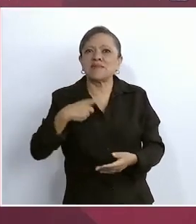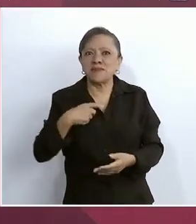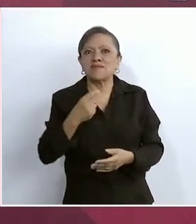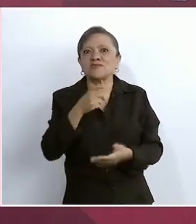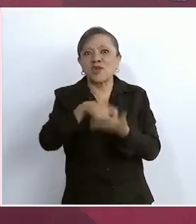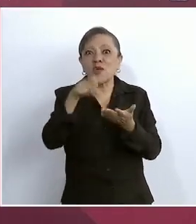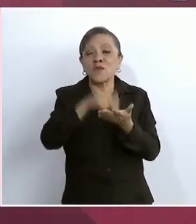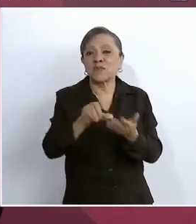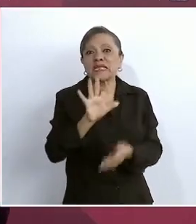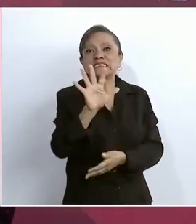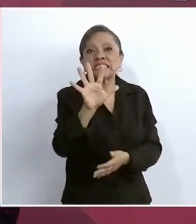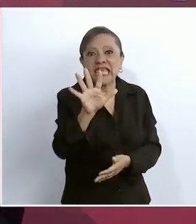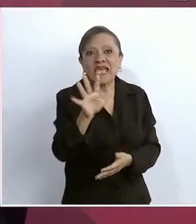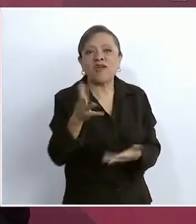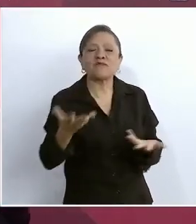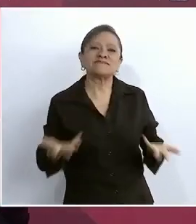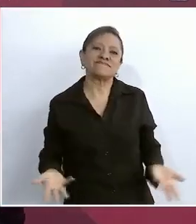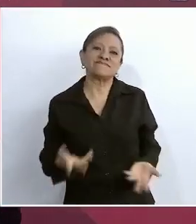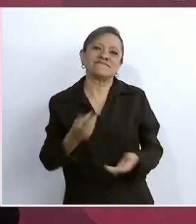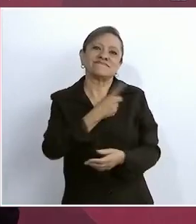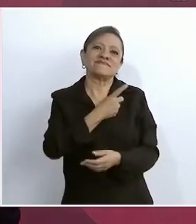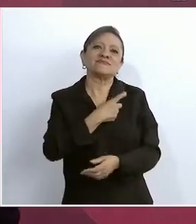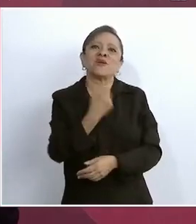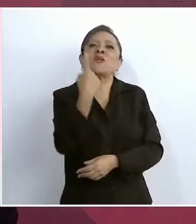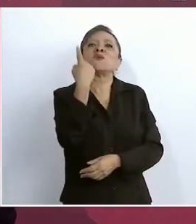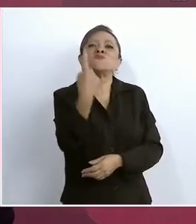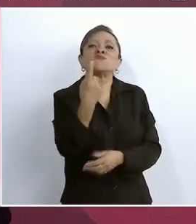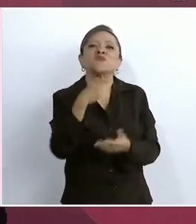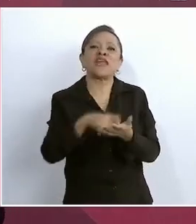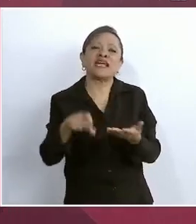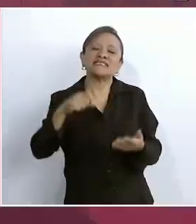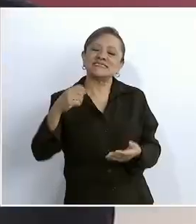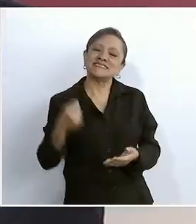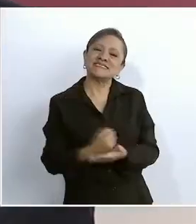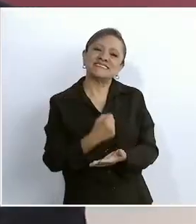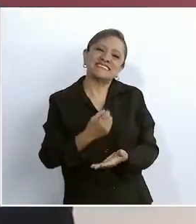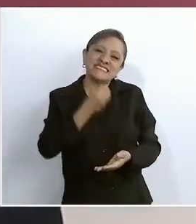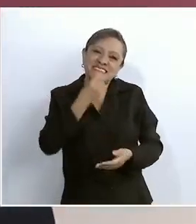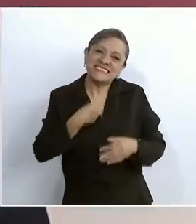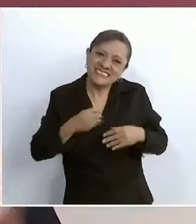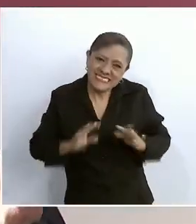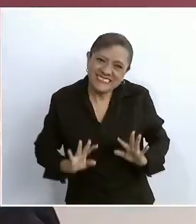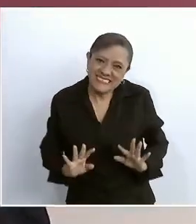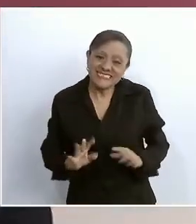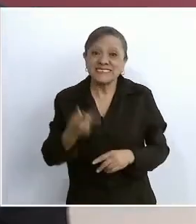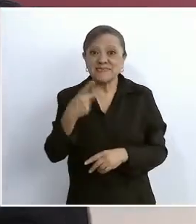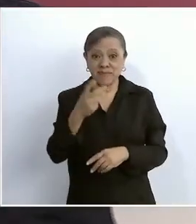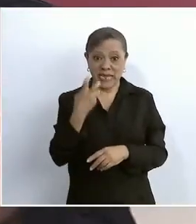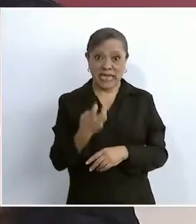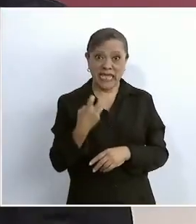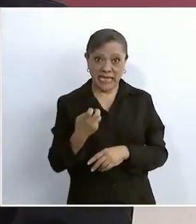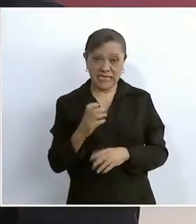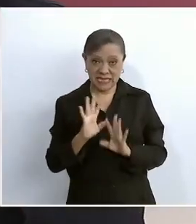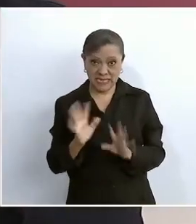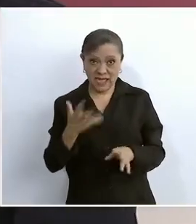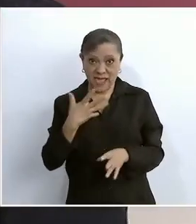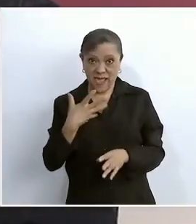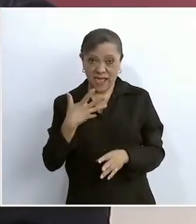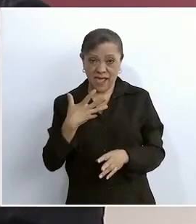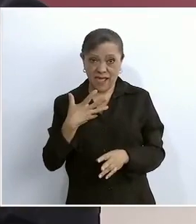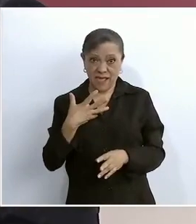y sólo compramos una, pero ya con esto que tenemos de